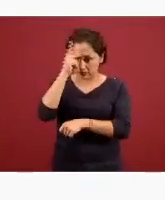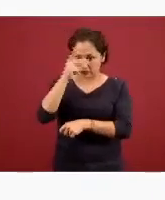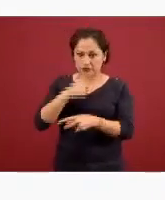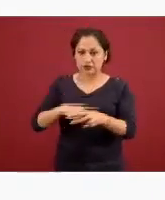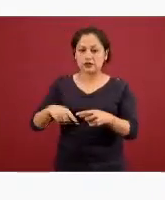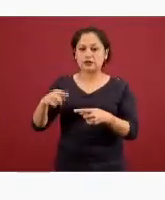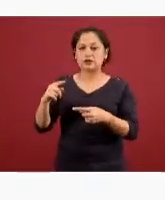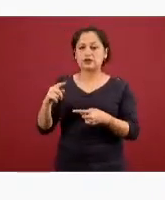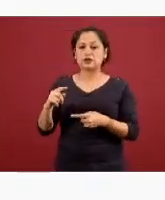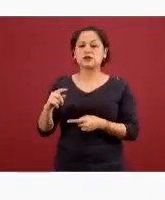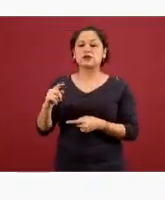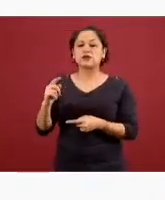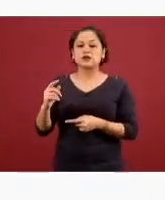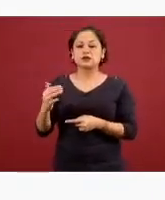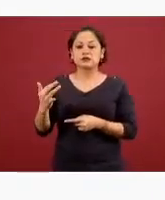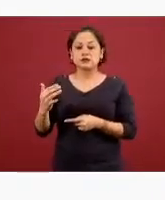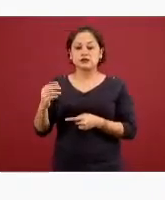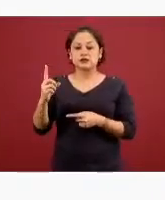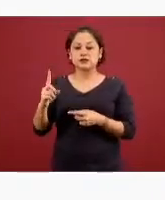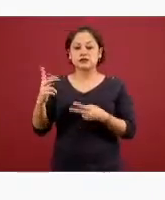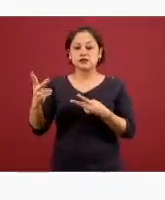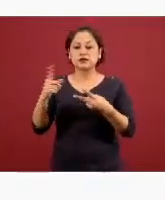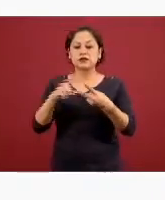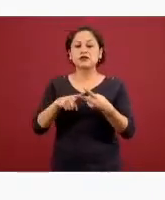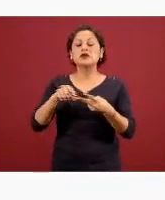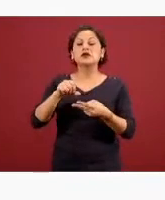centros integrales de salud mental